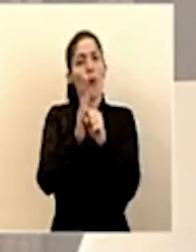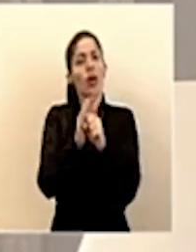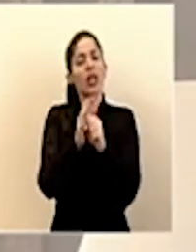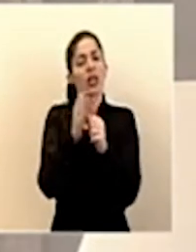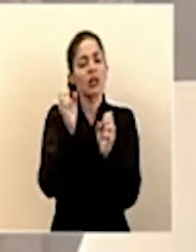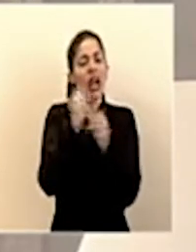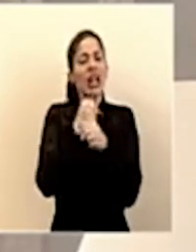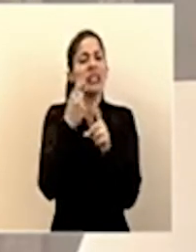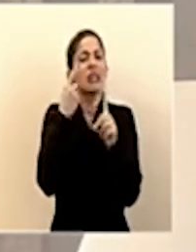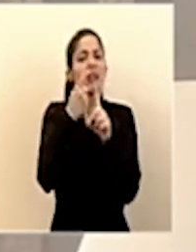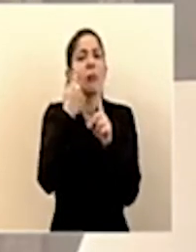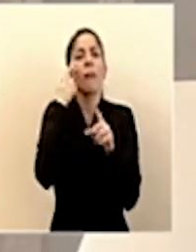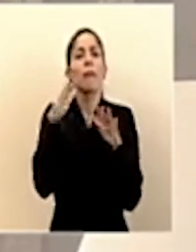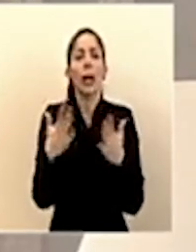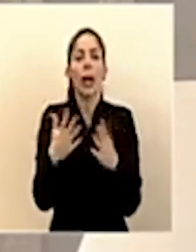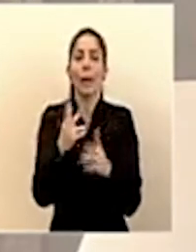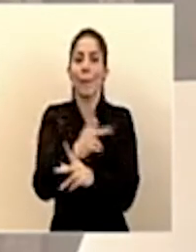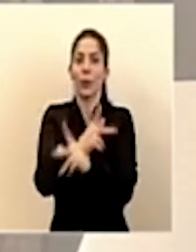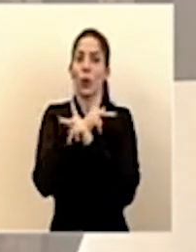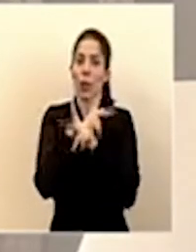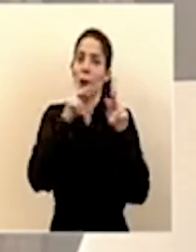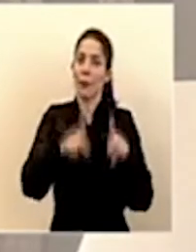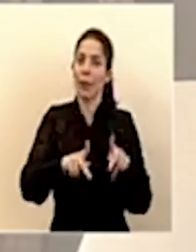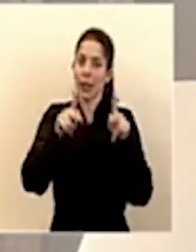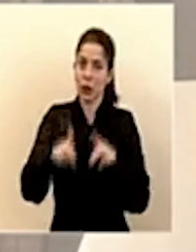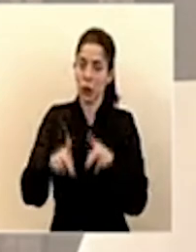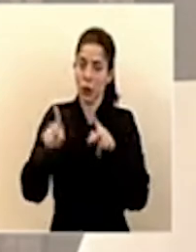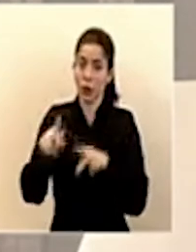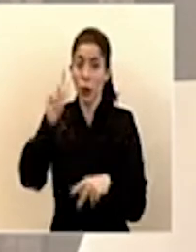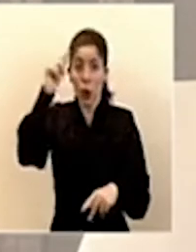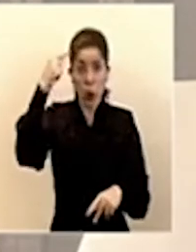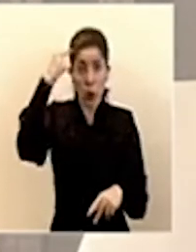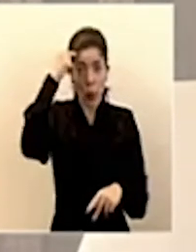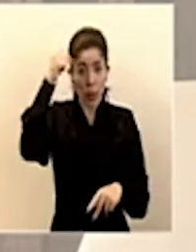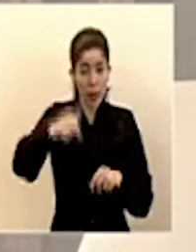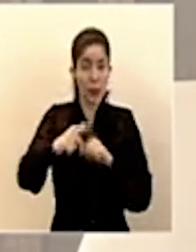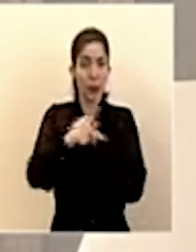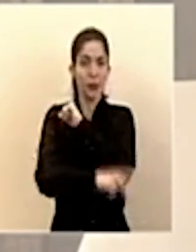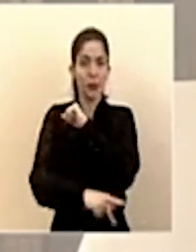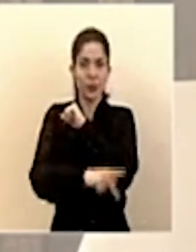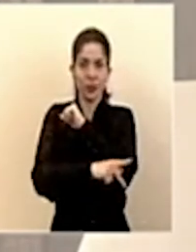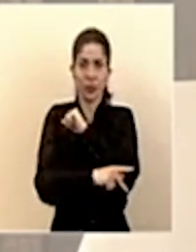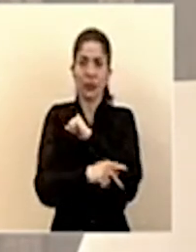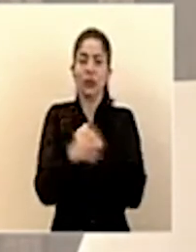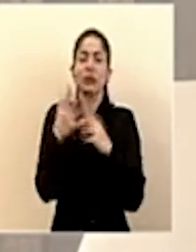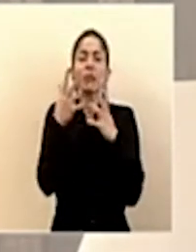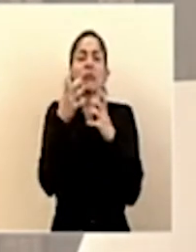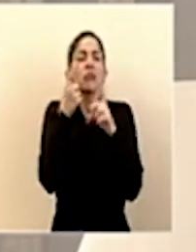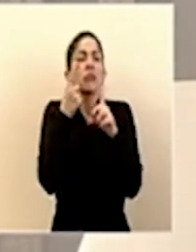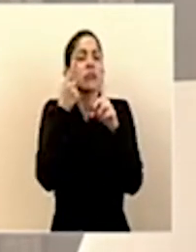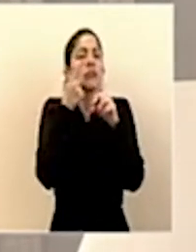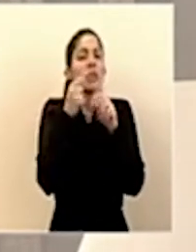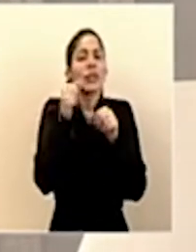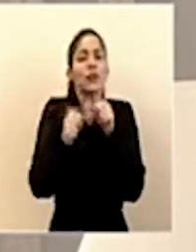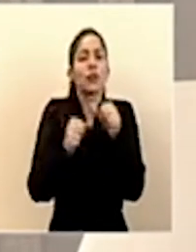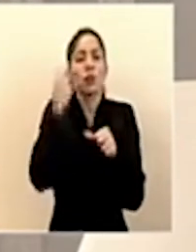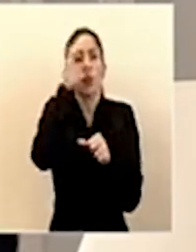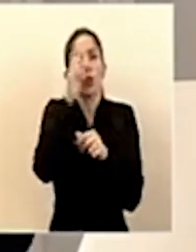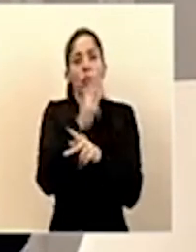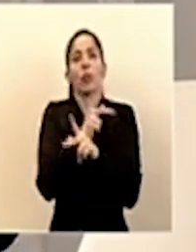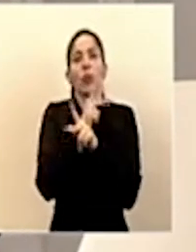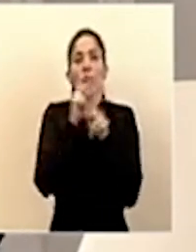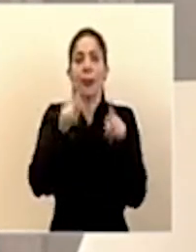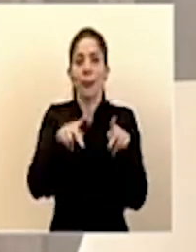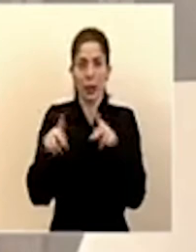para proteger a las personas el gobierno de la república su afán su esfuerzo es proteger a las personas